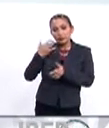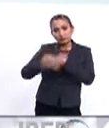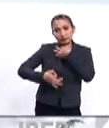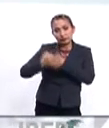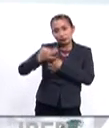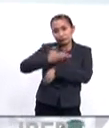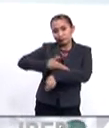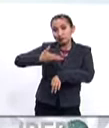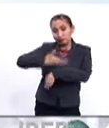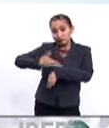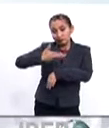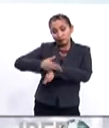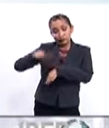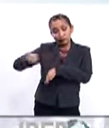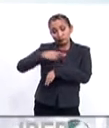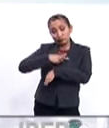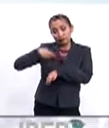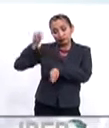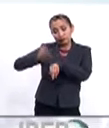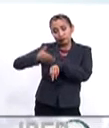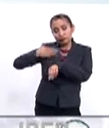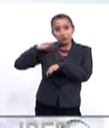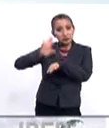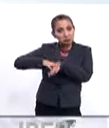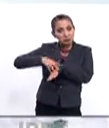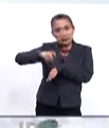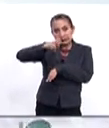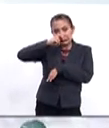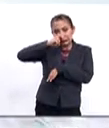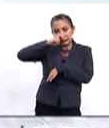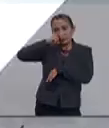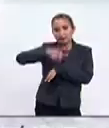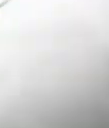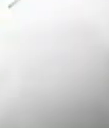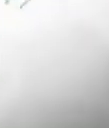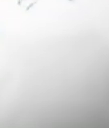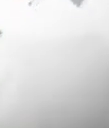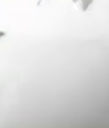a los procedimientos disciplinarios más estrictos.